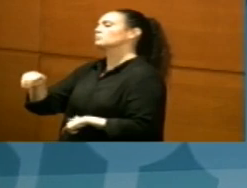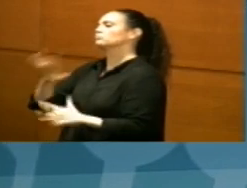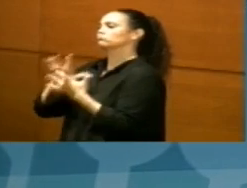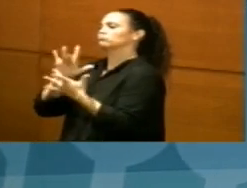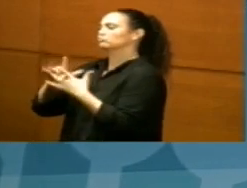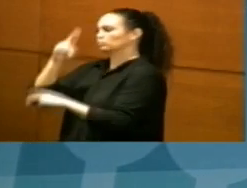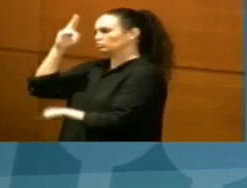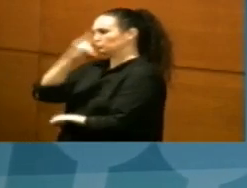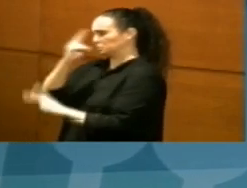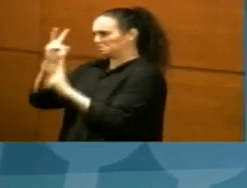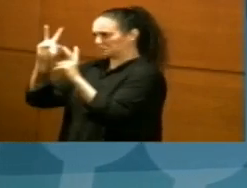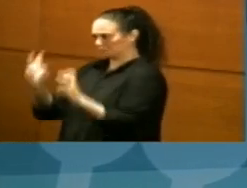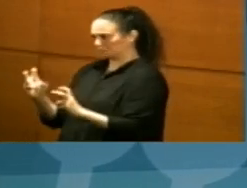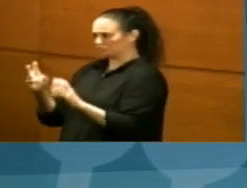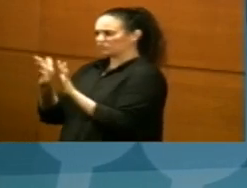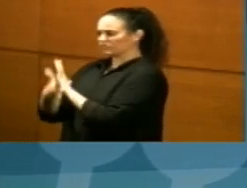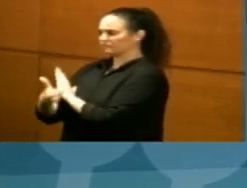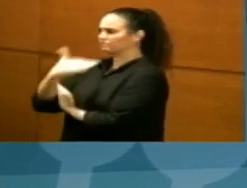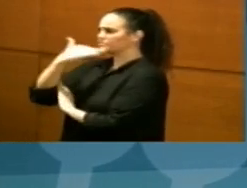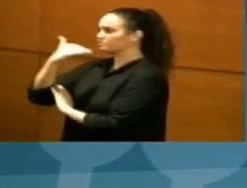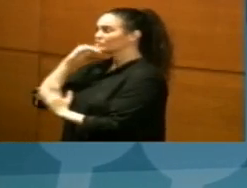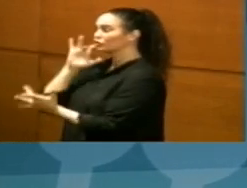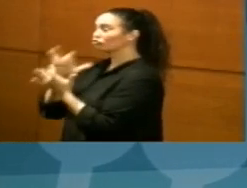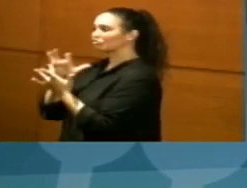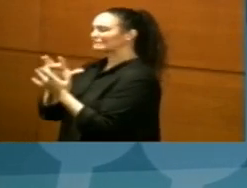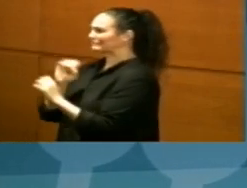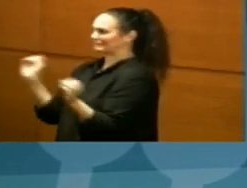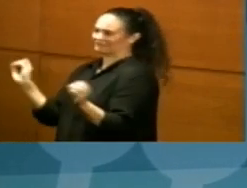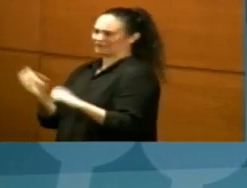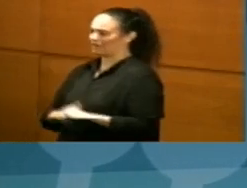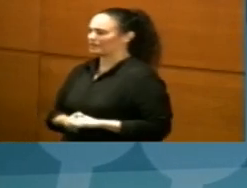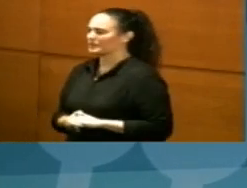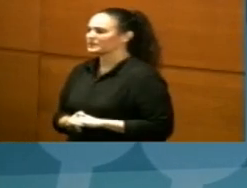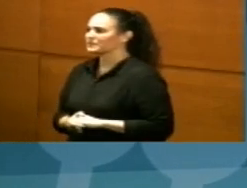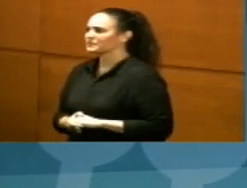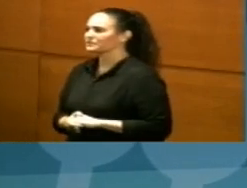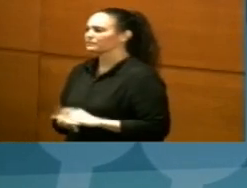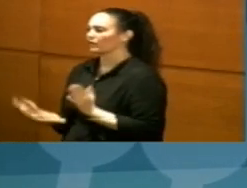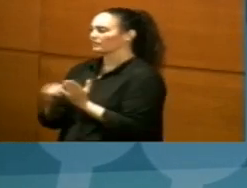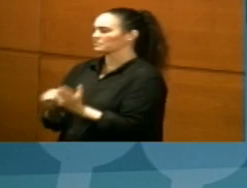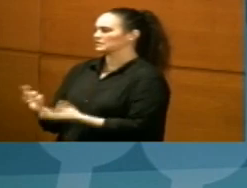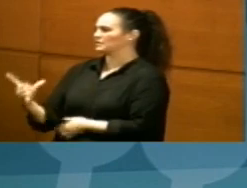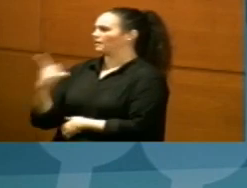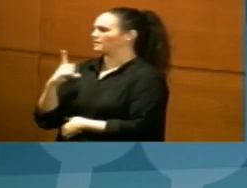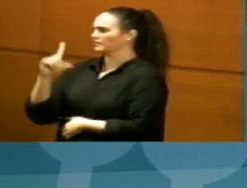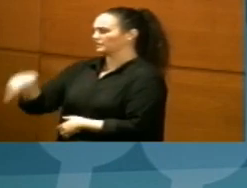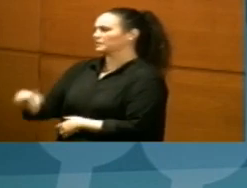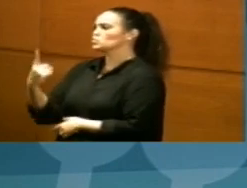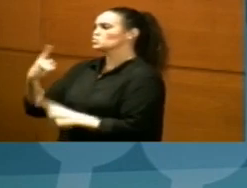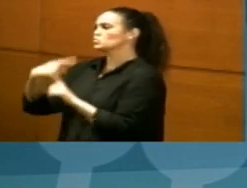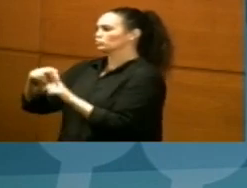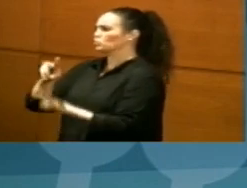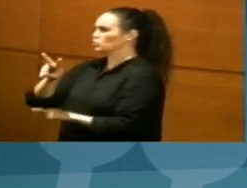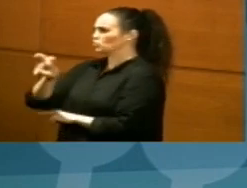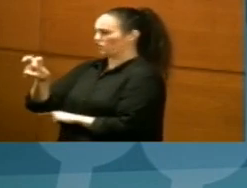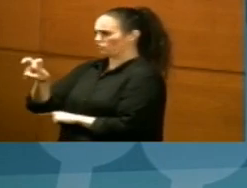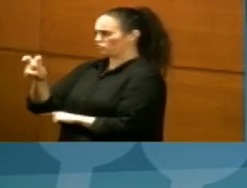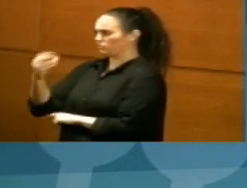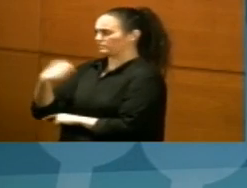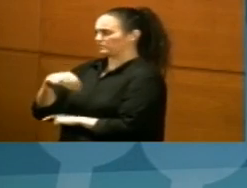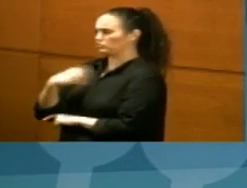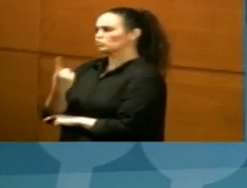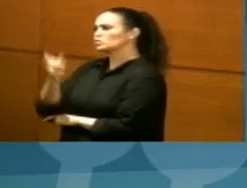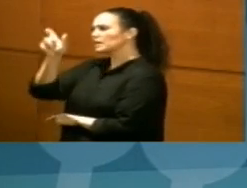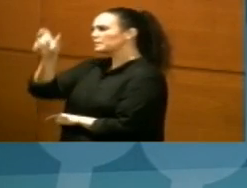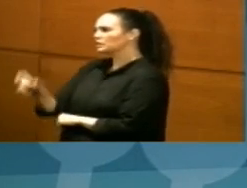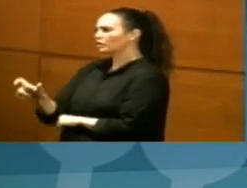que en ningún momento llegó a atender a dichos pacientes. Además, ayer hemos detectado un nuevo positivo, en este caso una